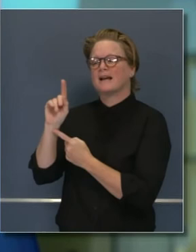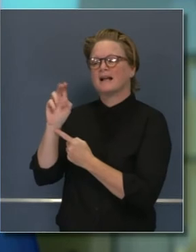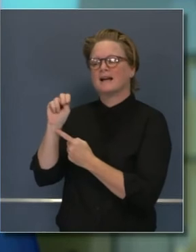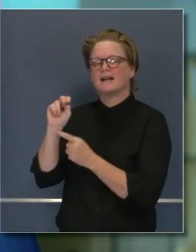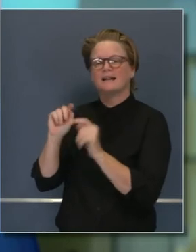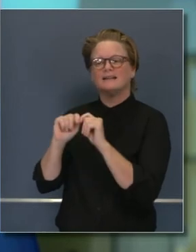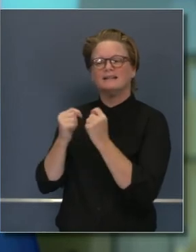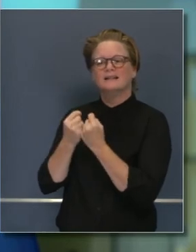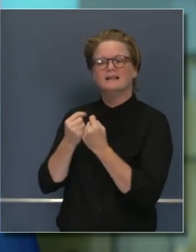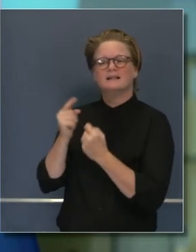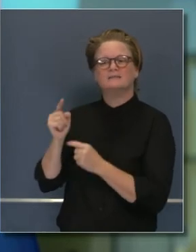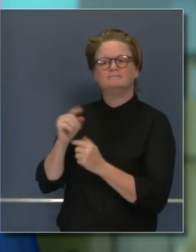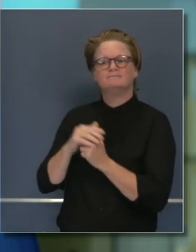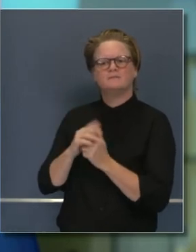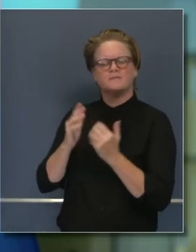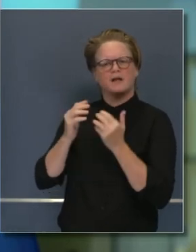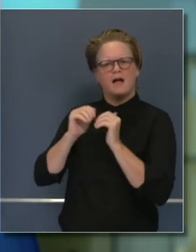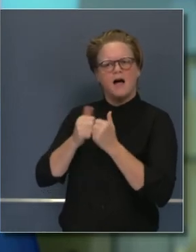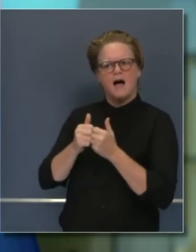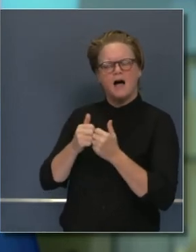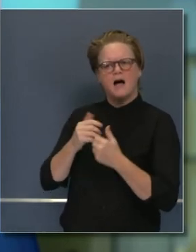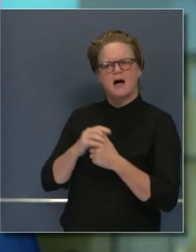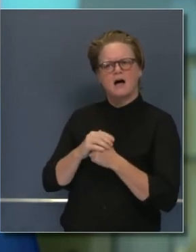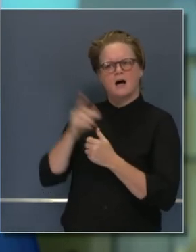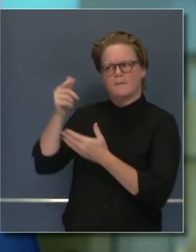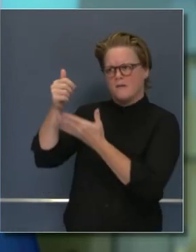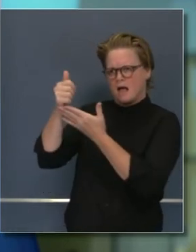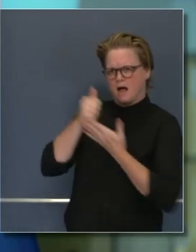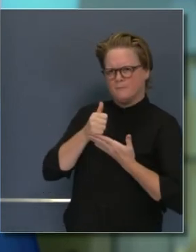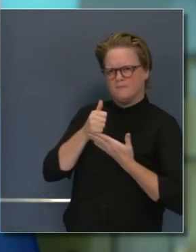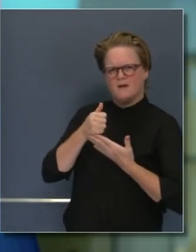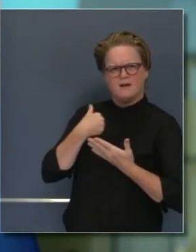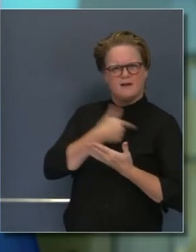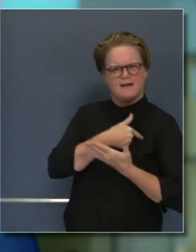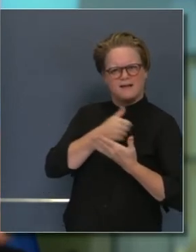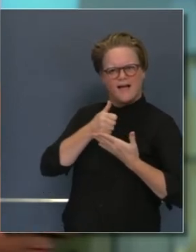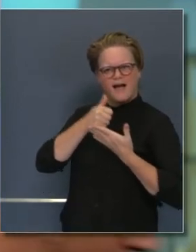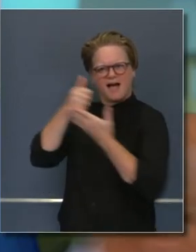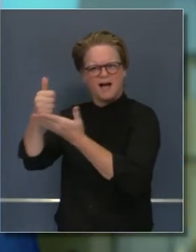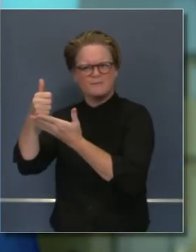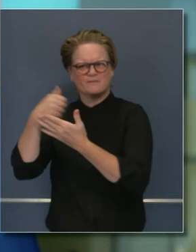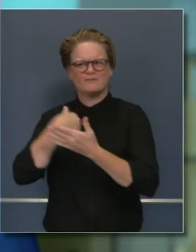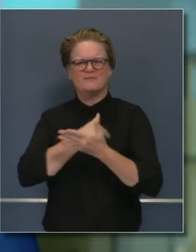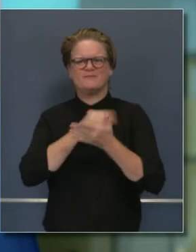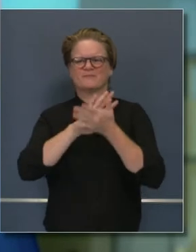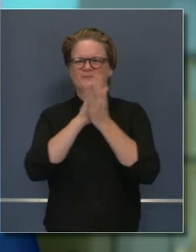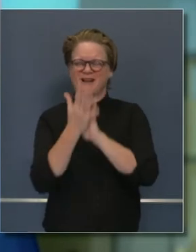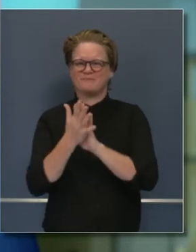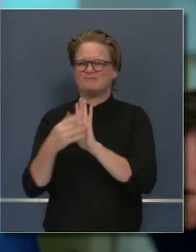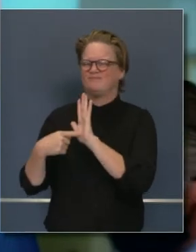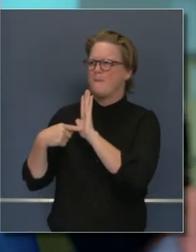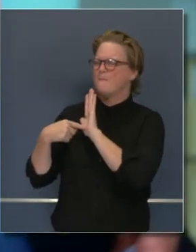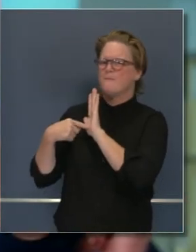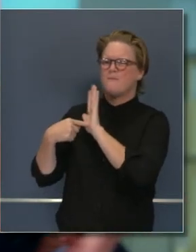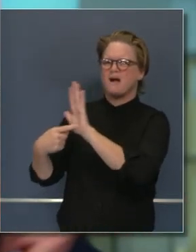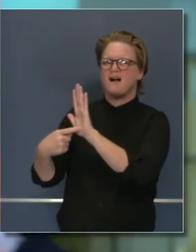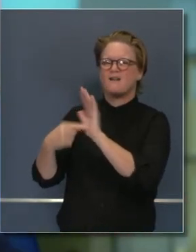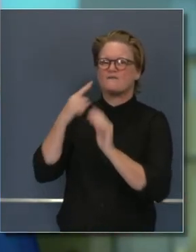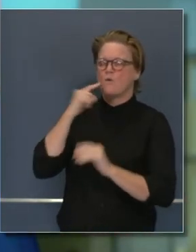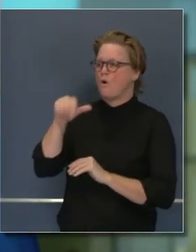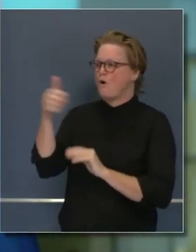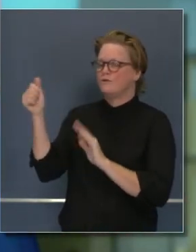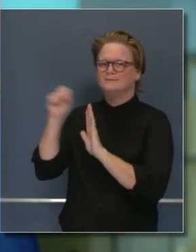cómo bien podemos ayudar a californianos y ser modelo para el resto del país.